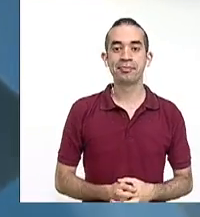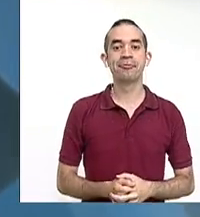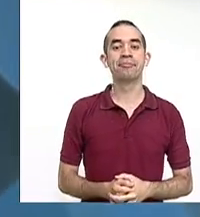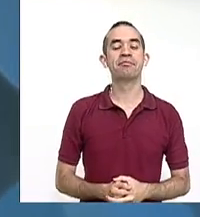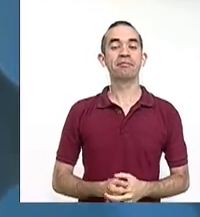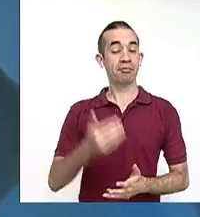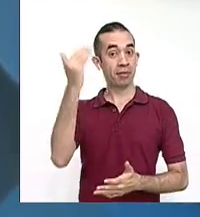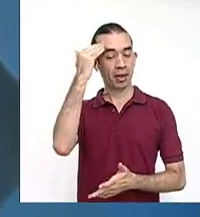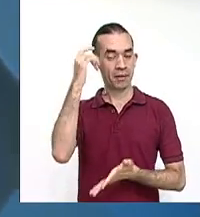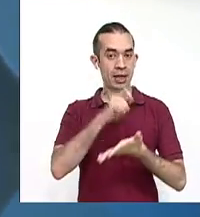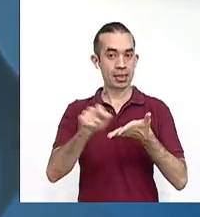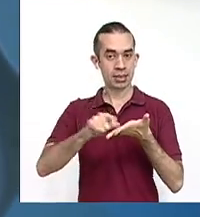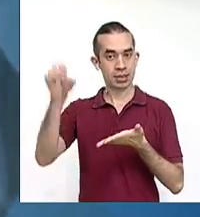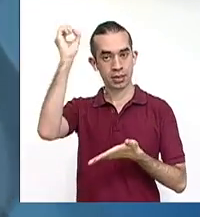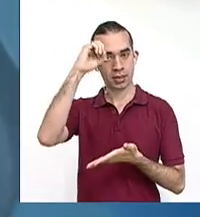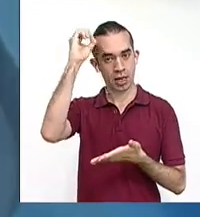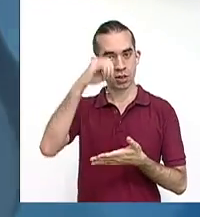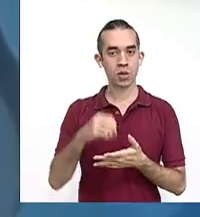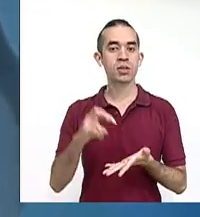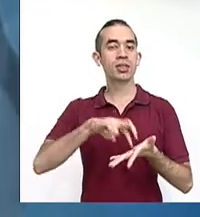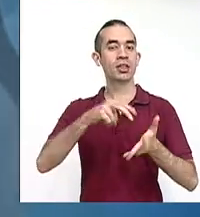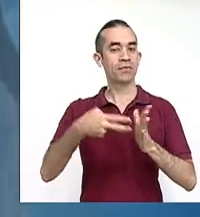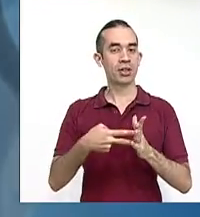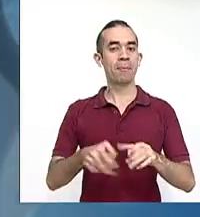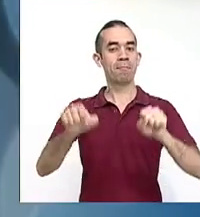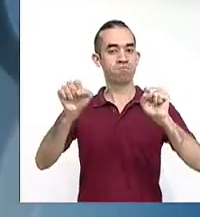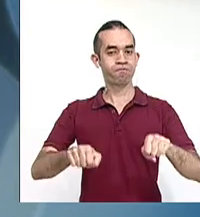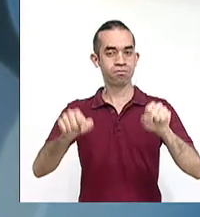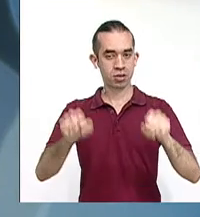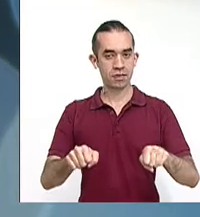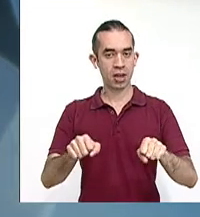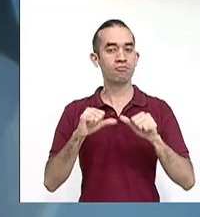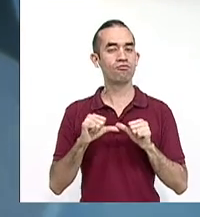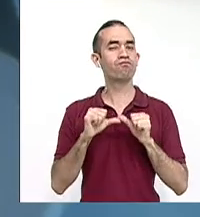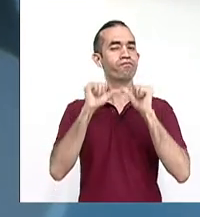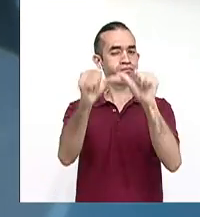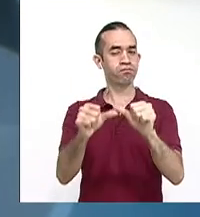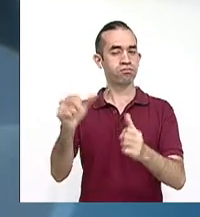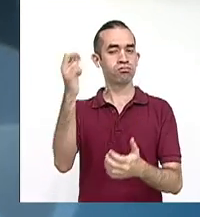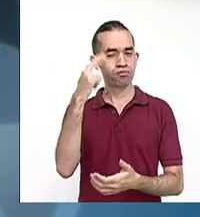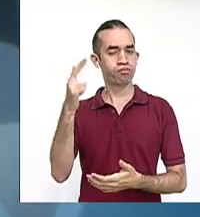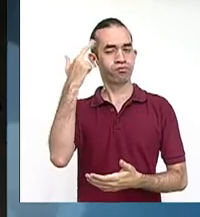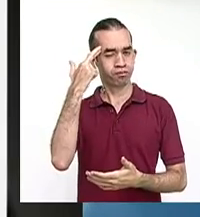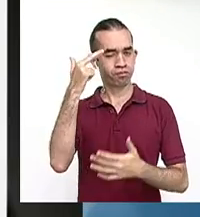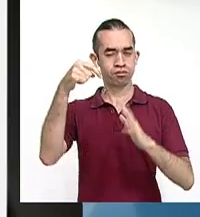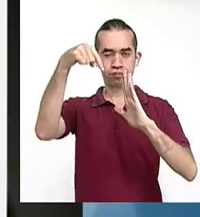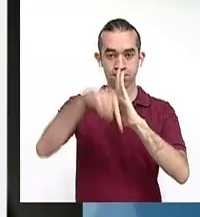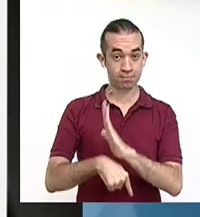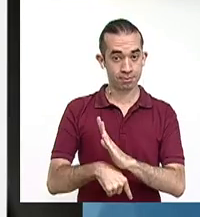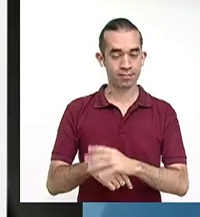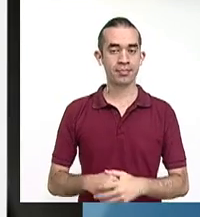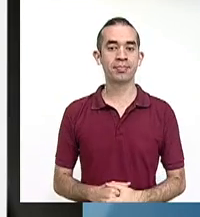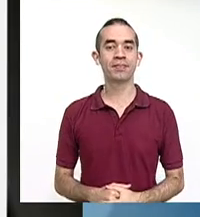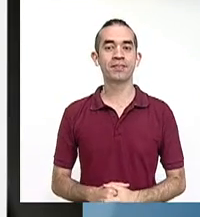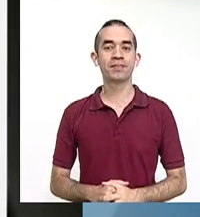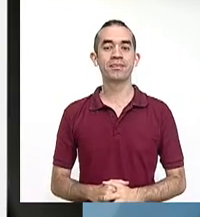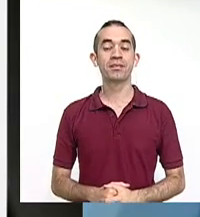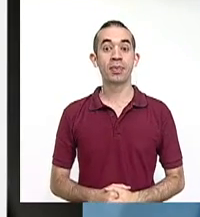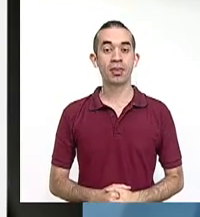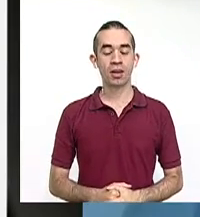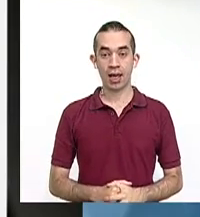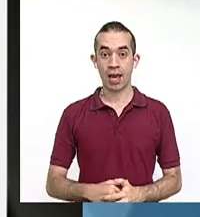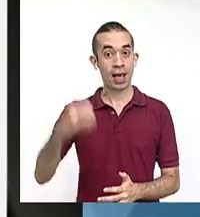ensayo abre el camino de la posibilidad a continuar con la reflexión del texto. El texto